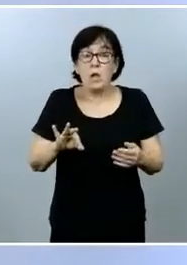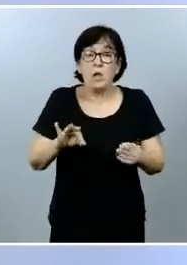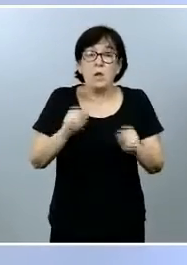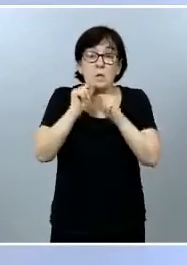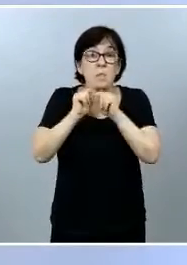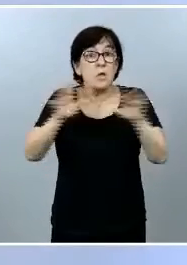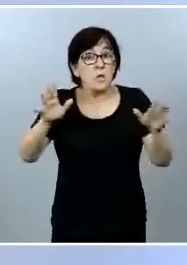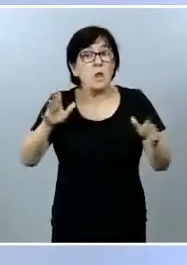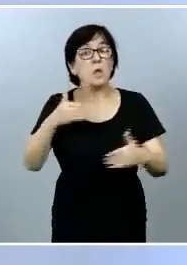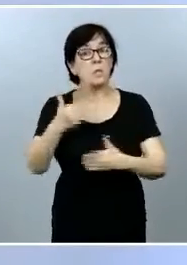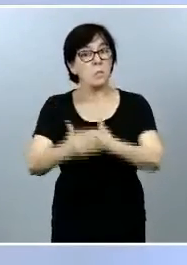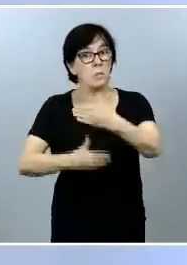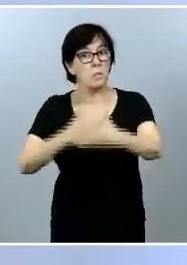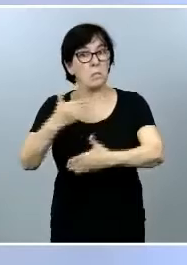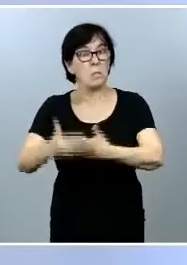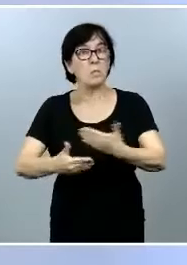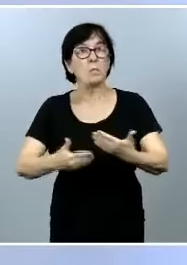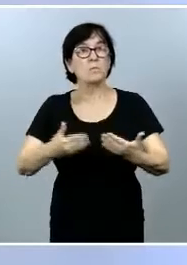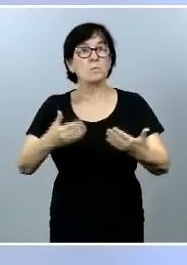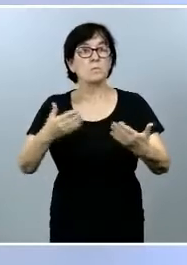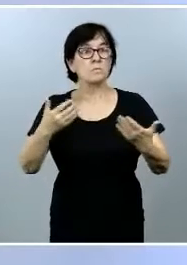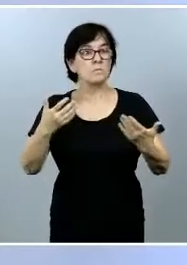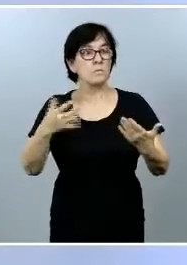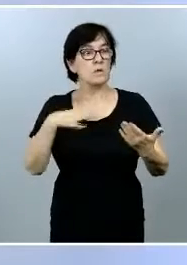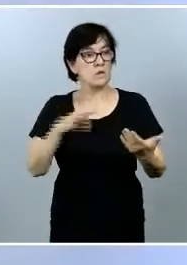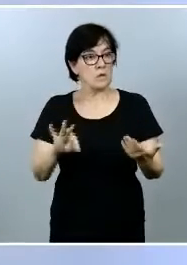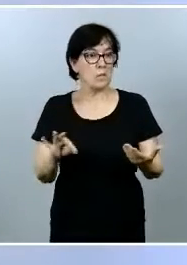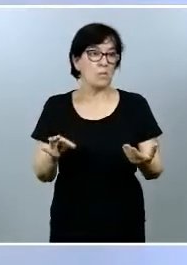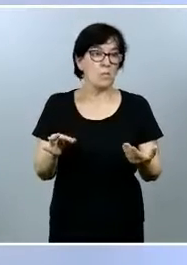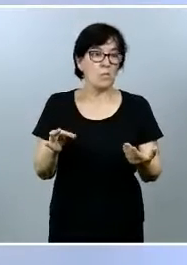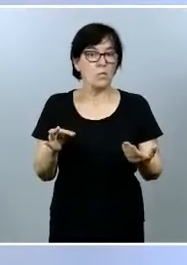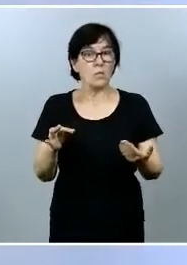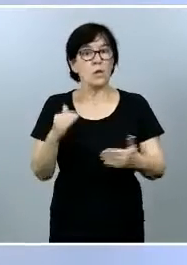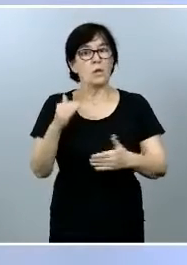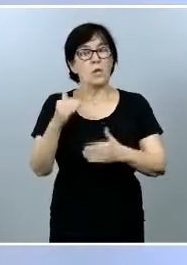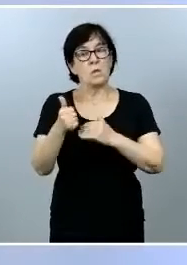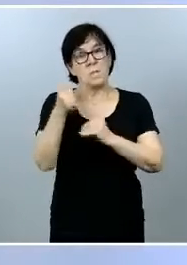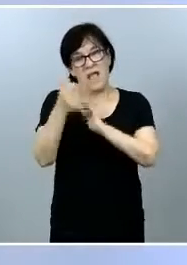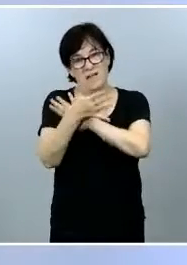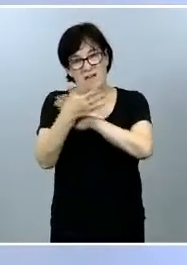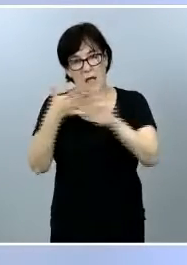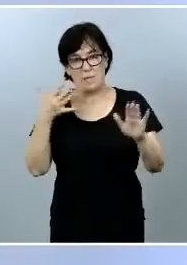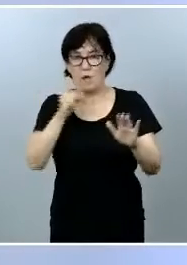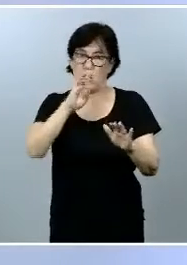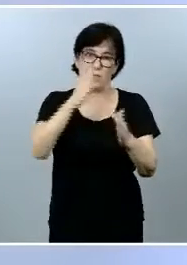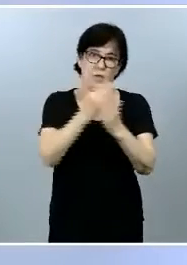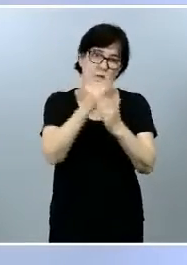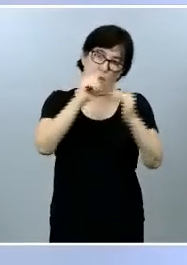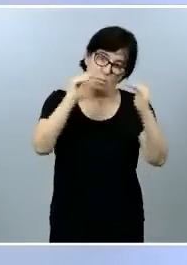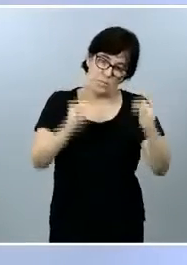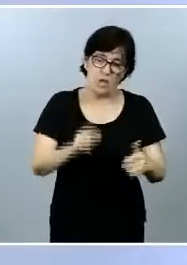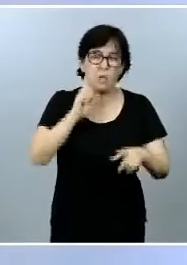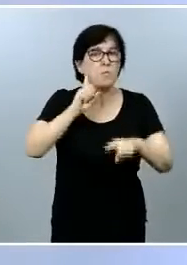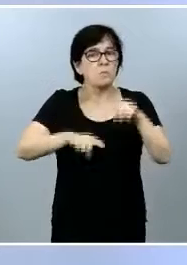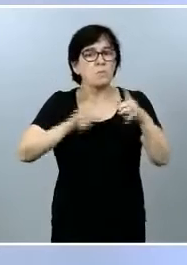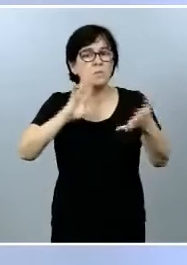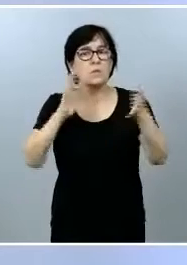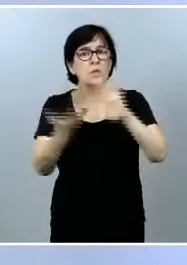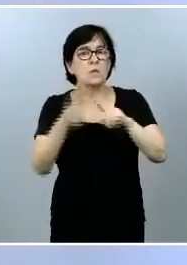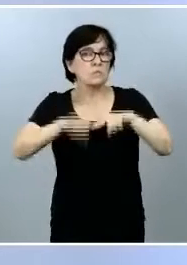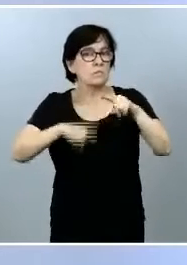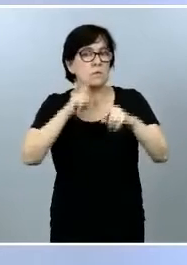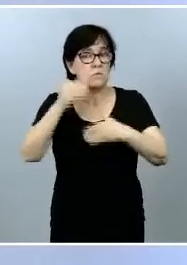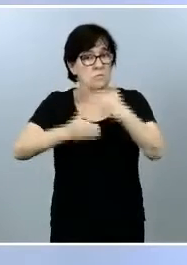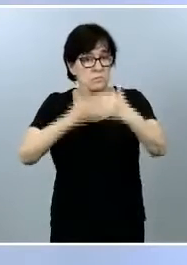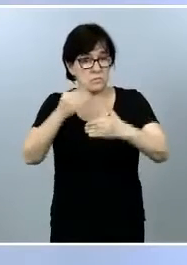avanzando como estamos viendo se pueda avanzar un poco más rápido pero hasta ahora quiero insistir en que se ha evolucionado conforme lo previsto y yo